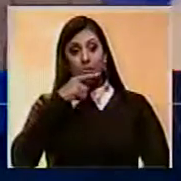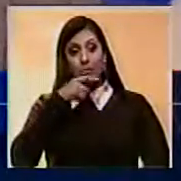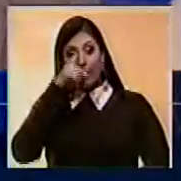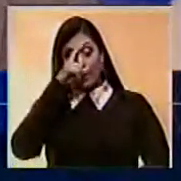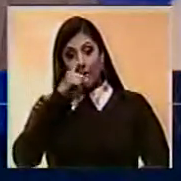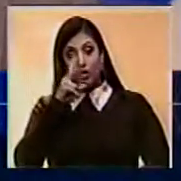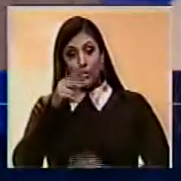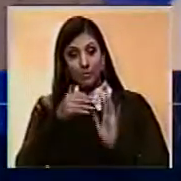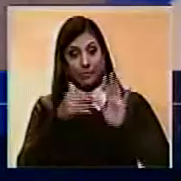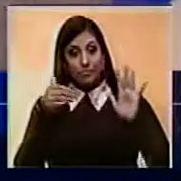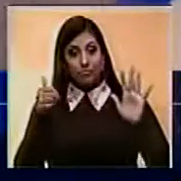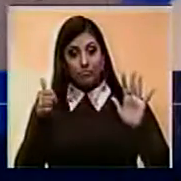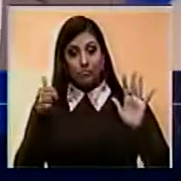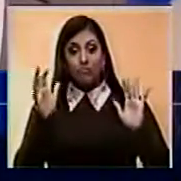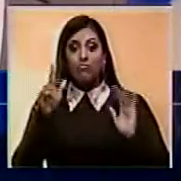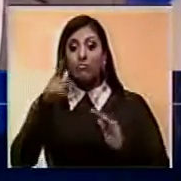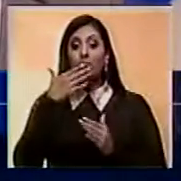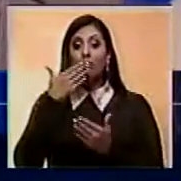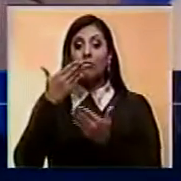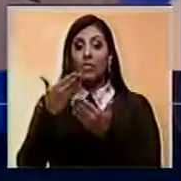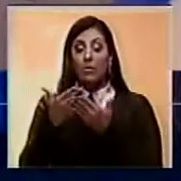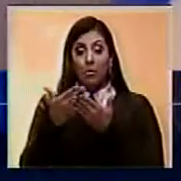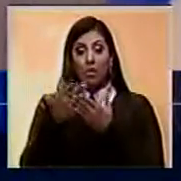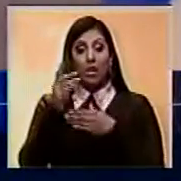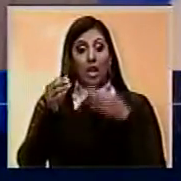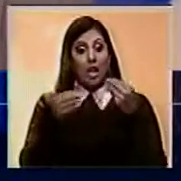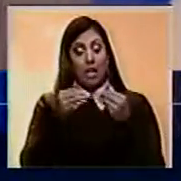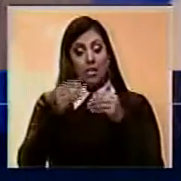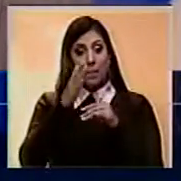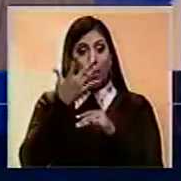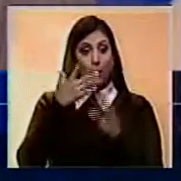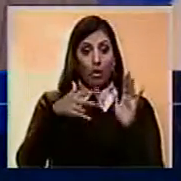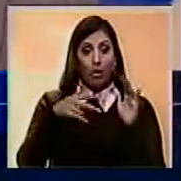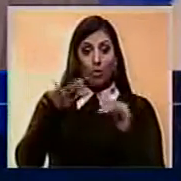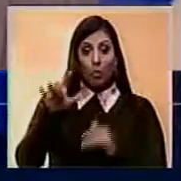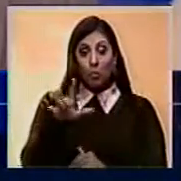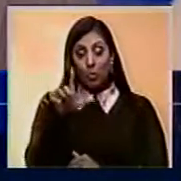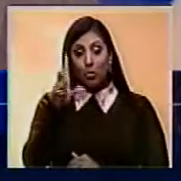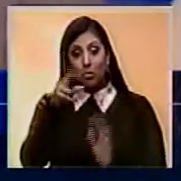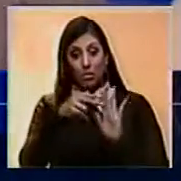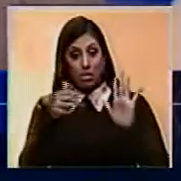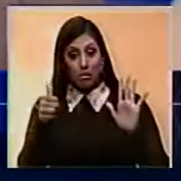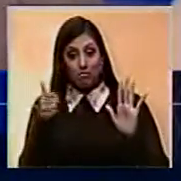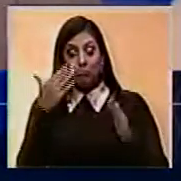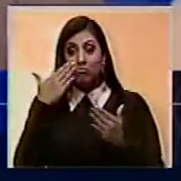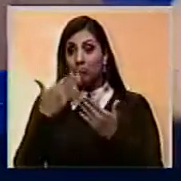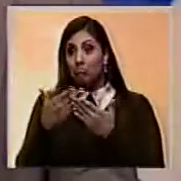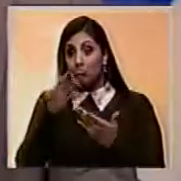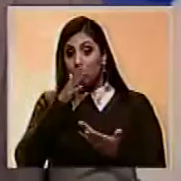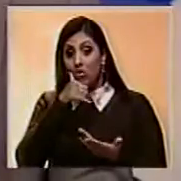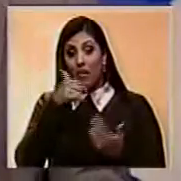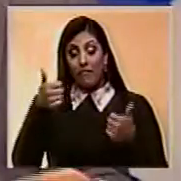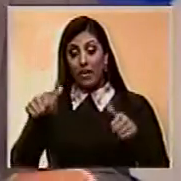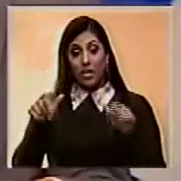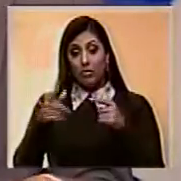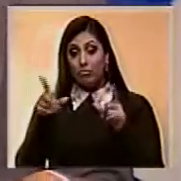año 2016. Ellos propusieron que eso se hiciera a mediados de este año 2016 y evidentemente el fracaso está a la vista de todos.